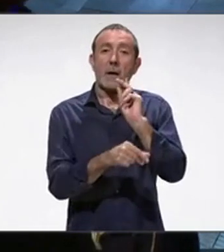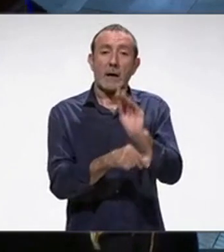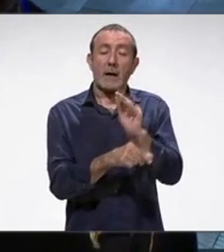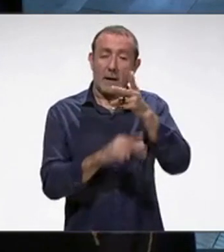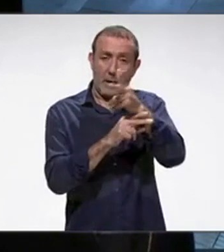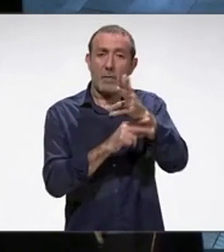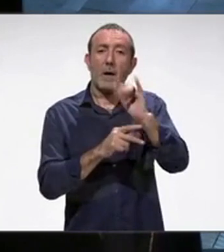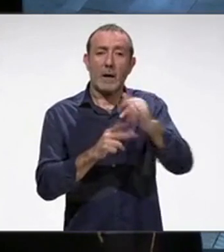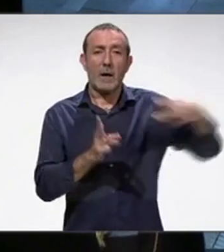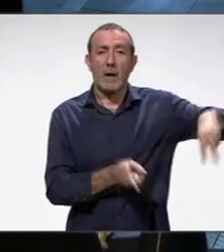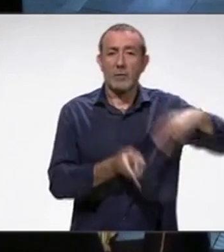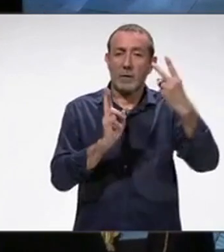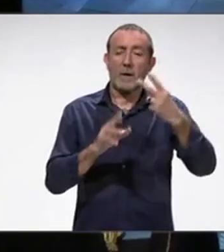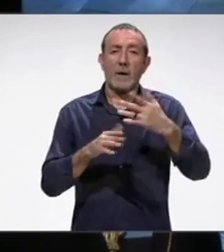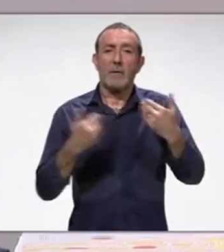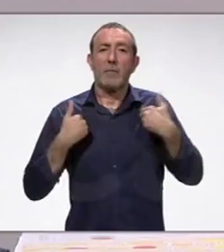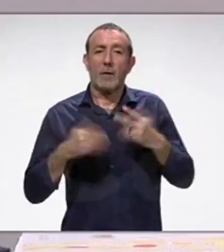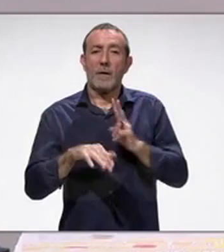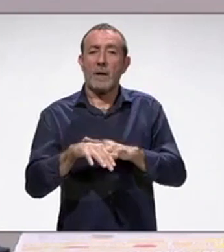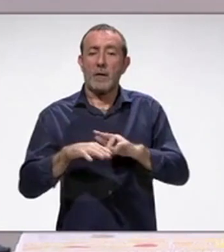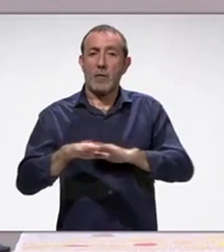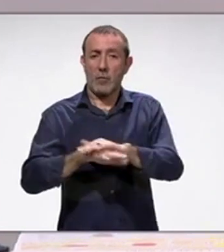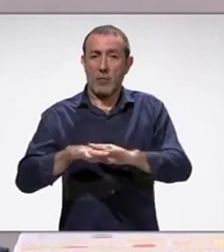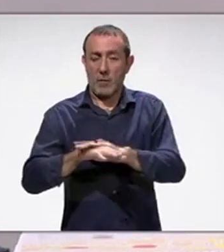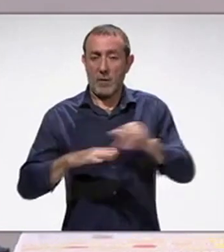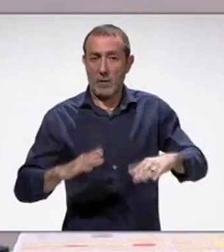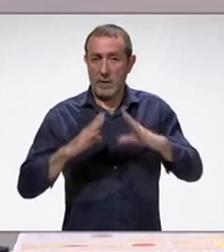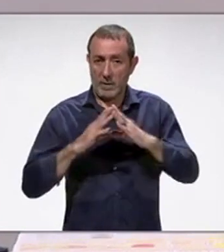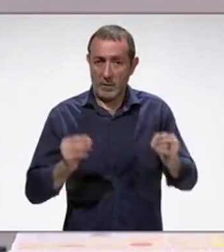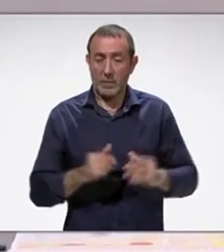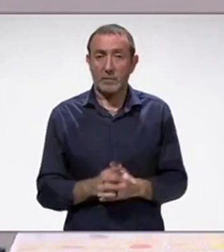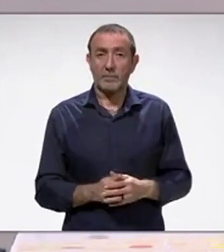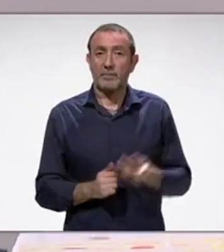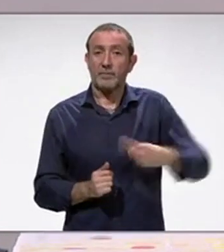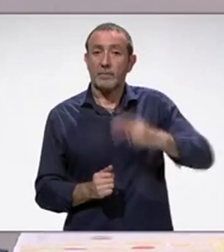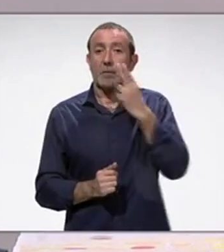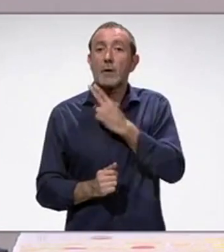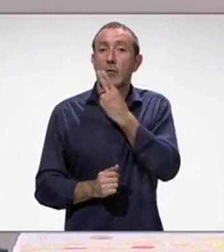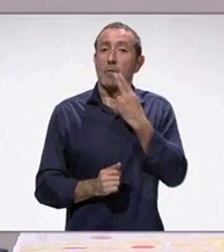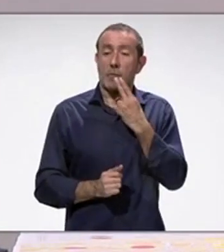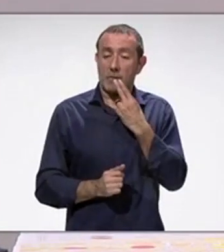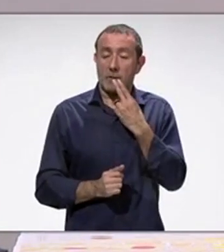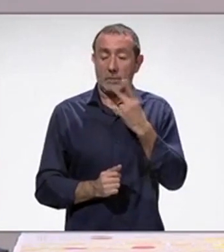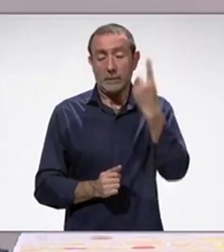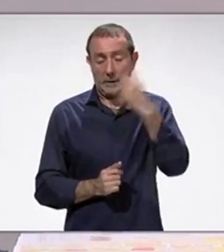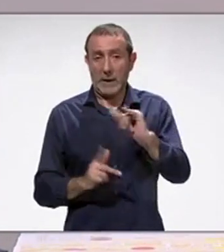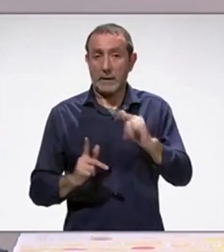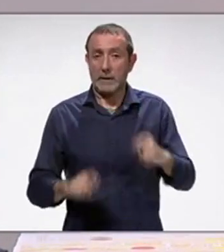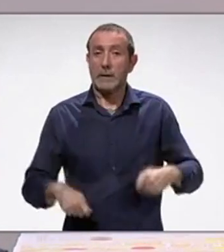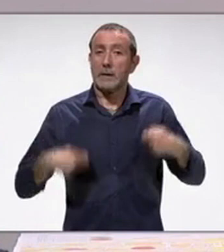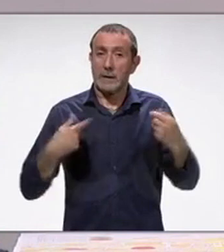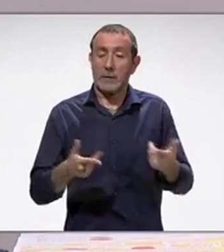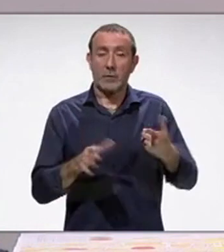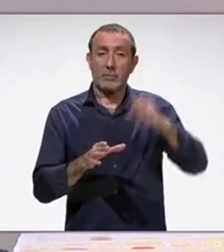autorización de la delegación del gobierno en Andalucía. Nuestro compromiso es seguir avanzando en algo que tiene su costo. Ahora mismo, es una